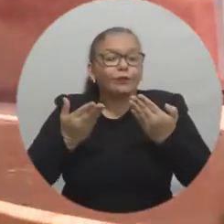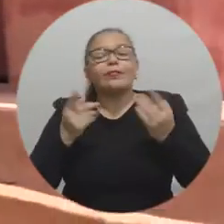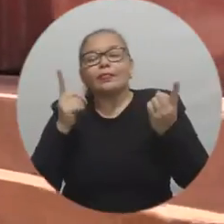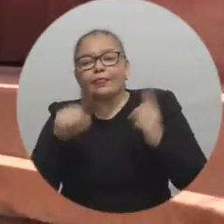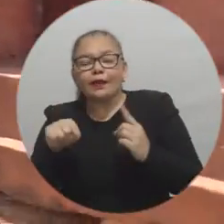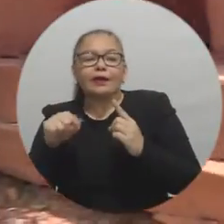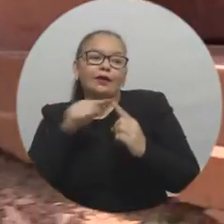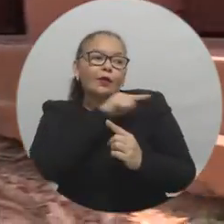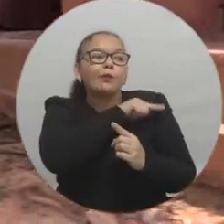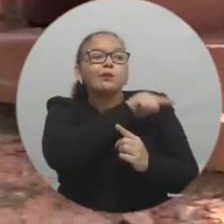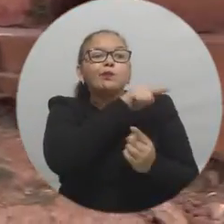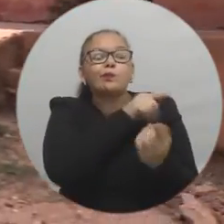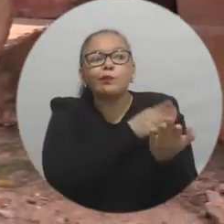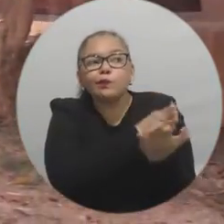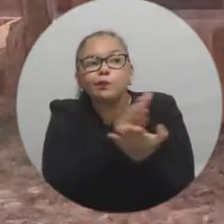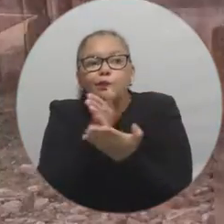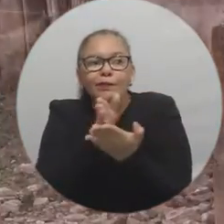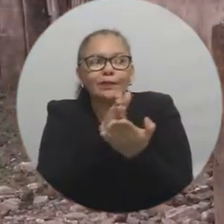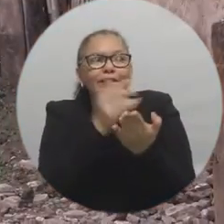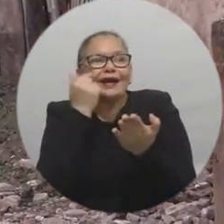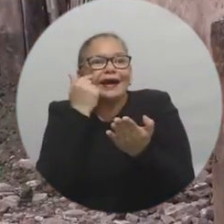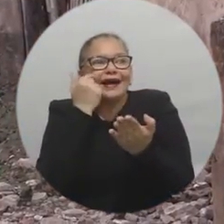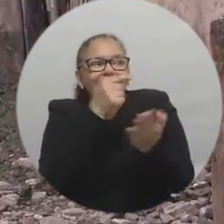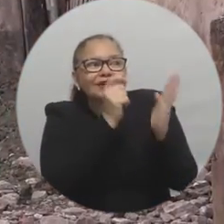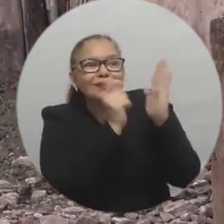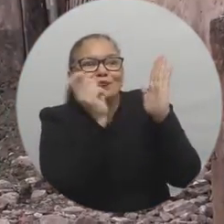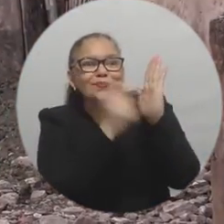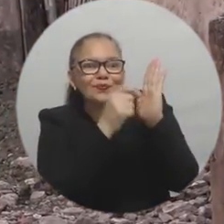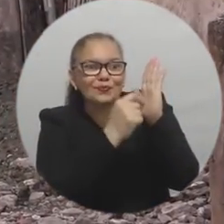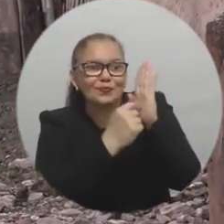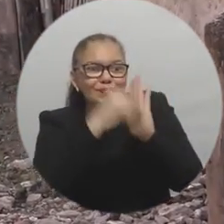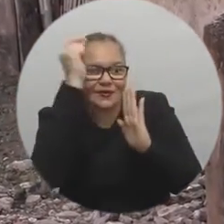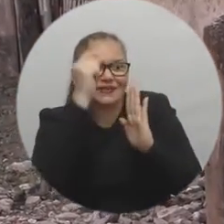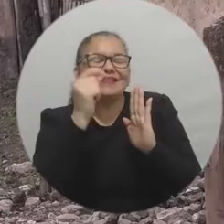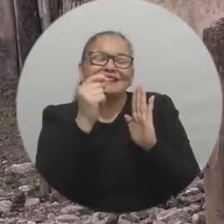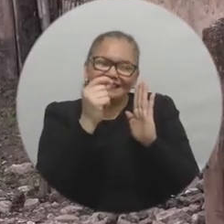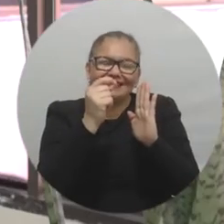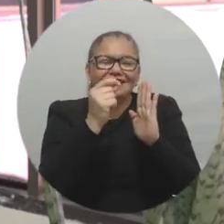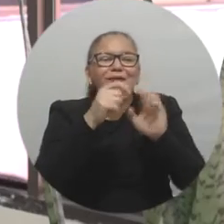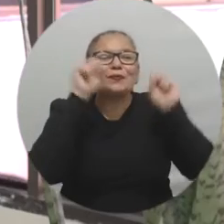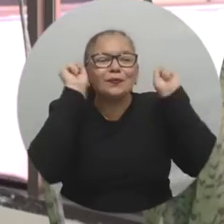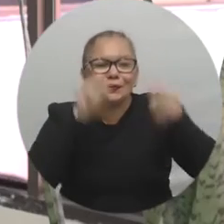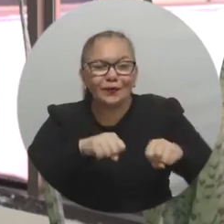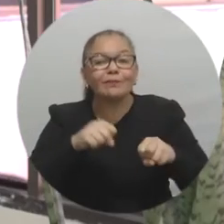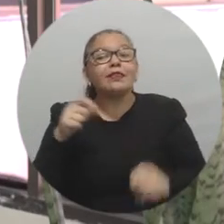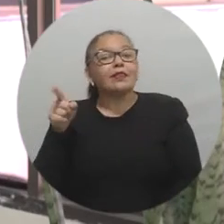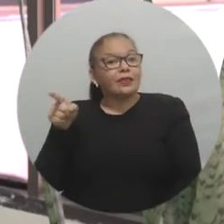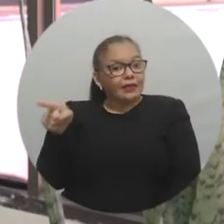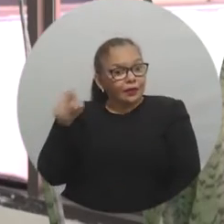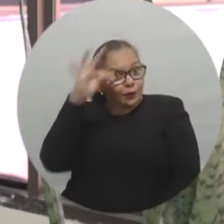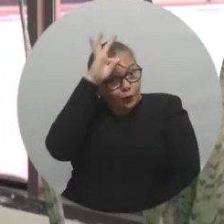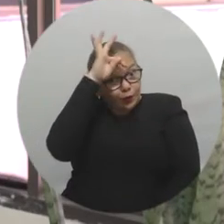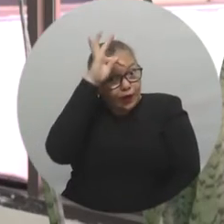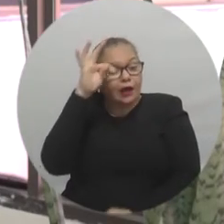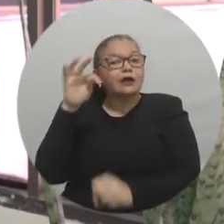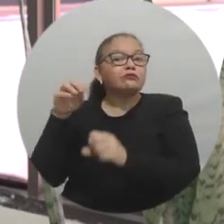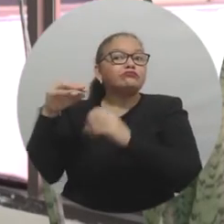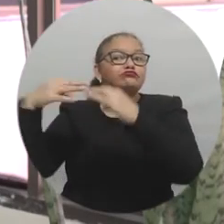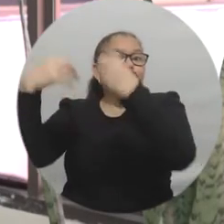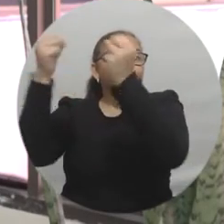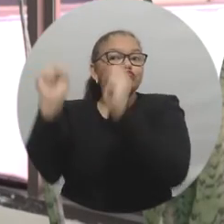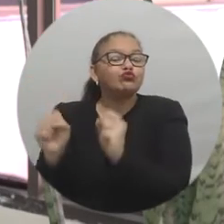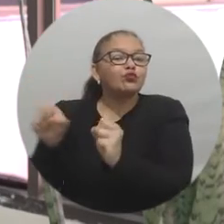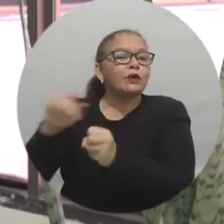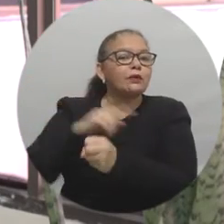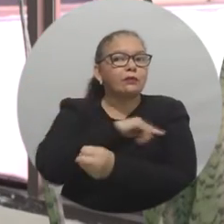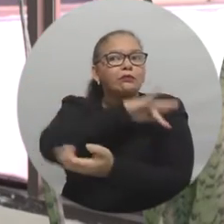proceso de aseguramiento de calidad y acreditación porque se nos abre la puerta para habilitar al hospital